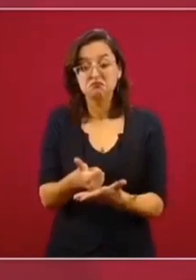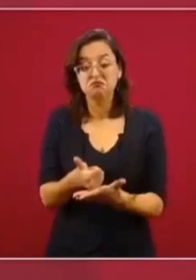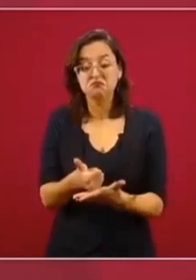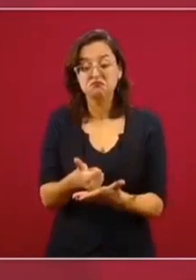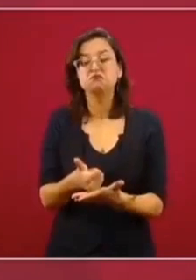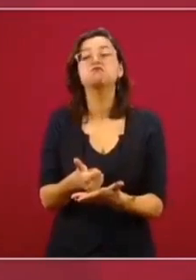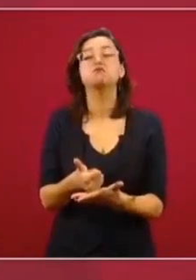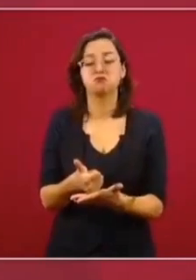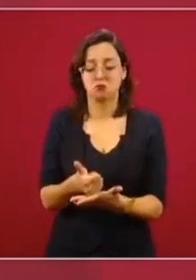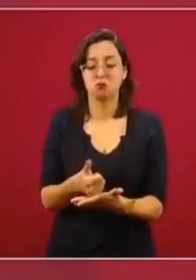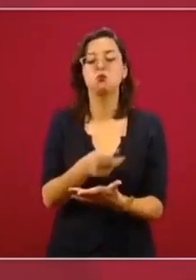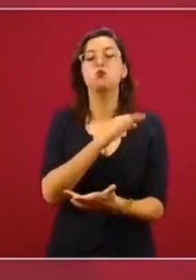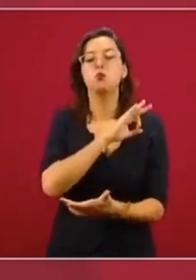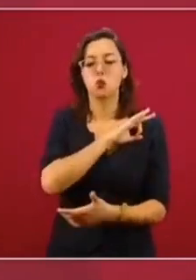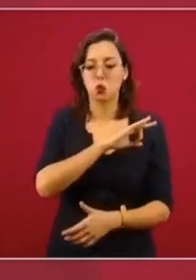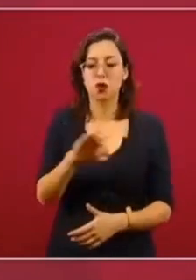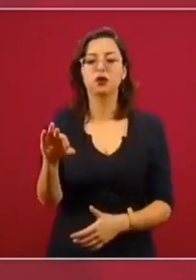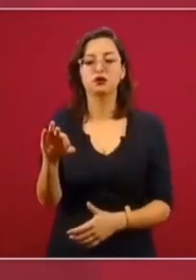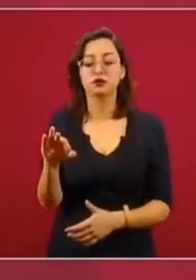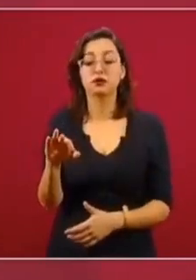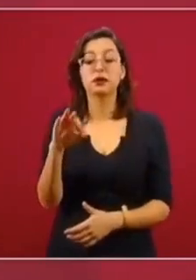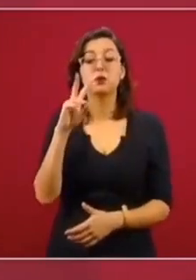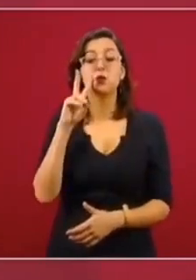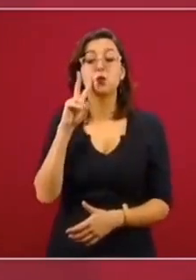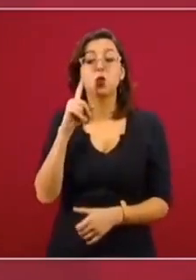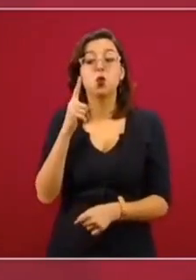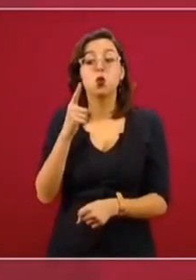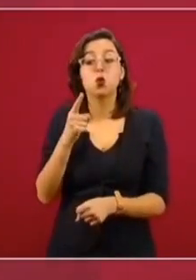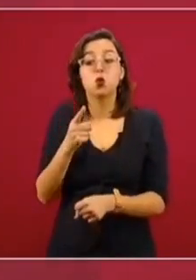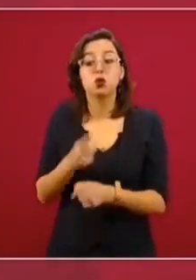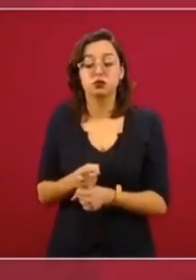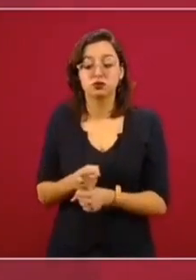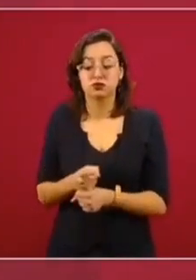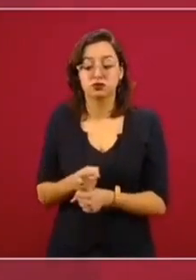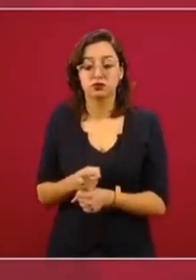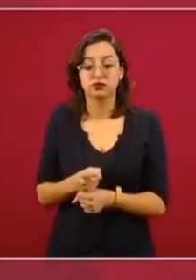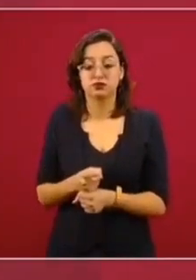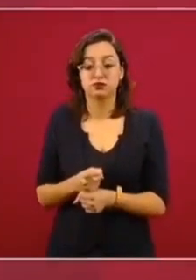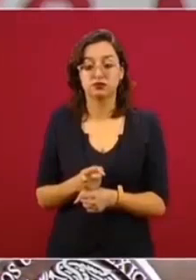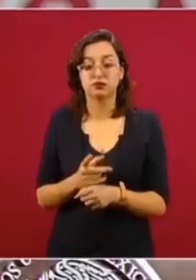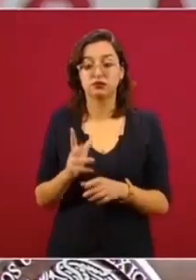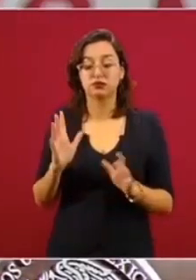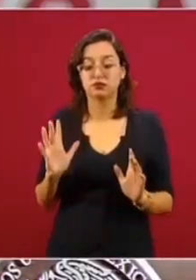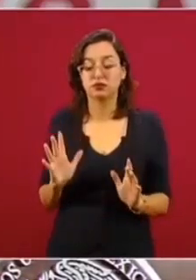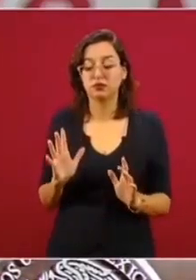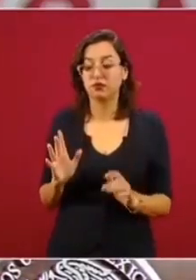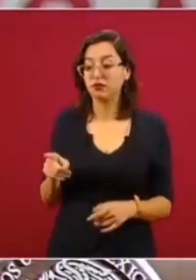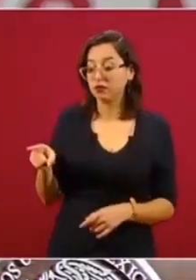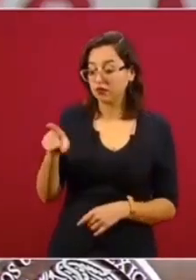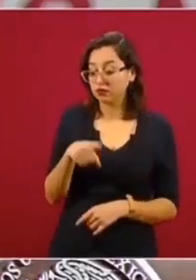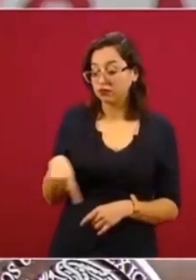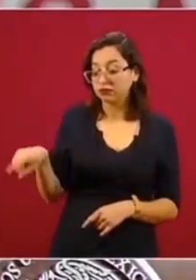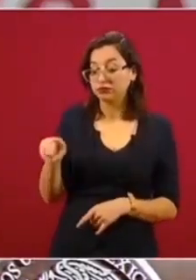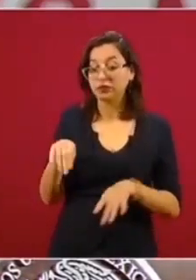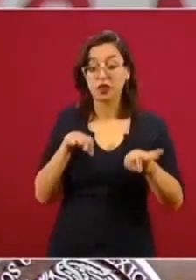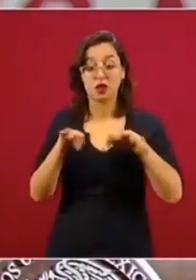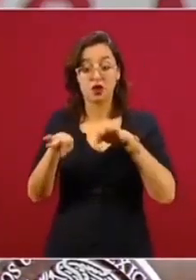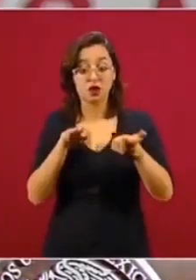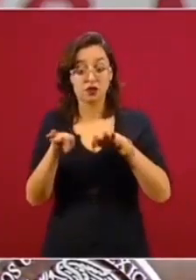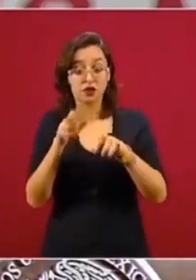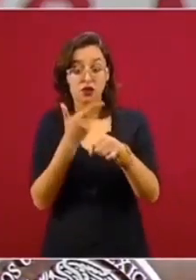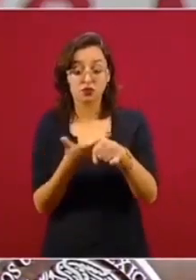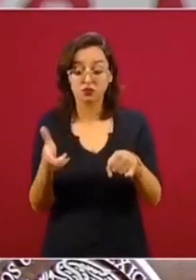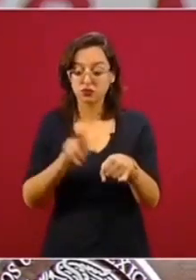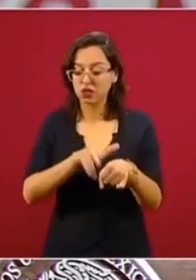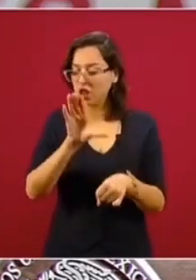lo pueden hacer voluntariamente y no trabajarían en hospitales